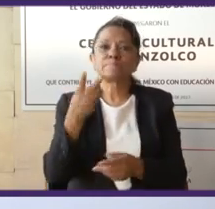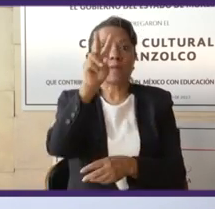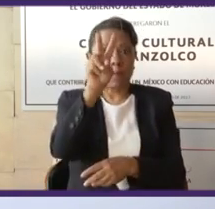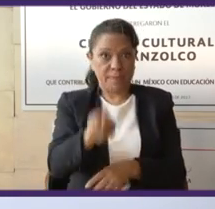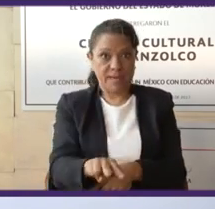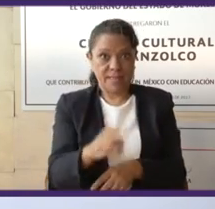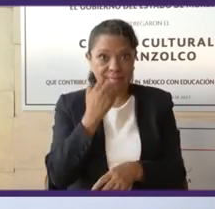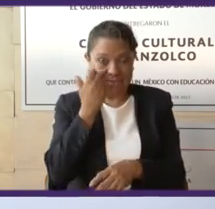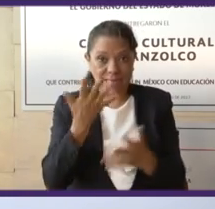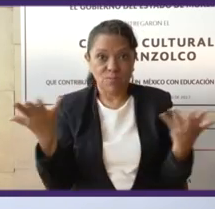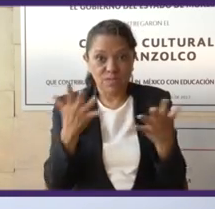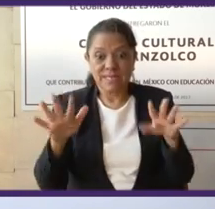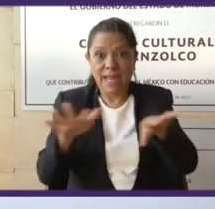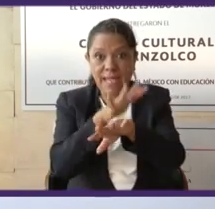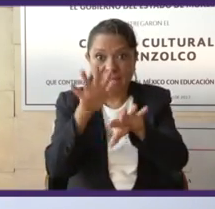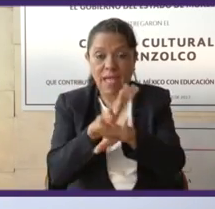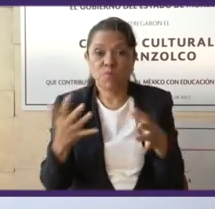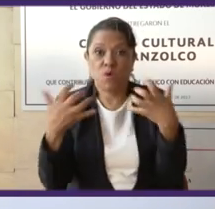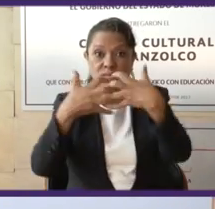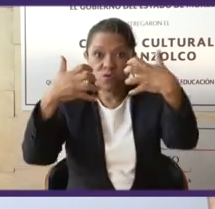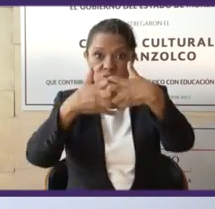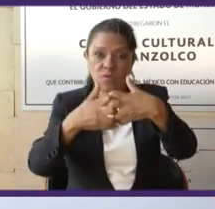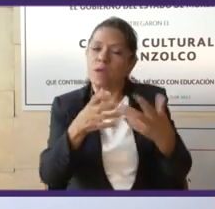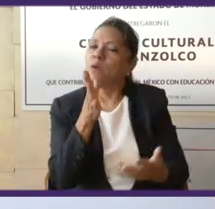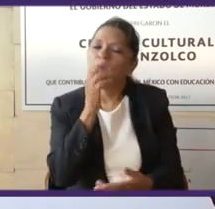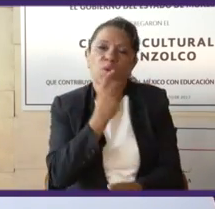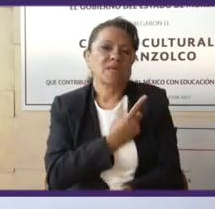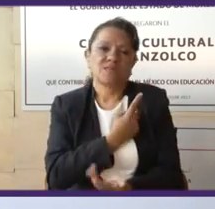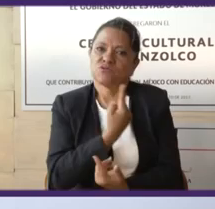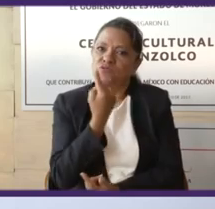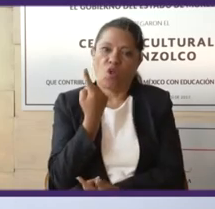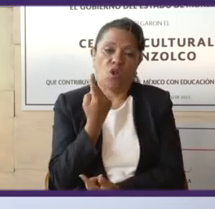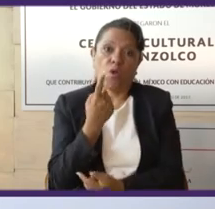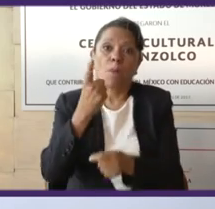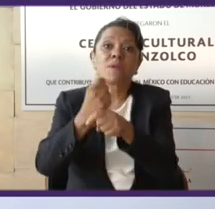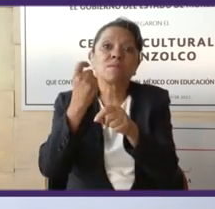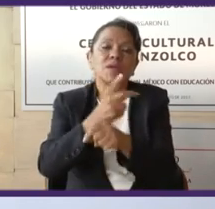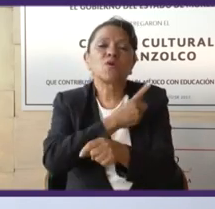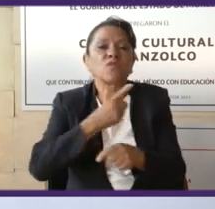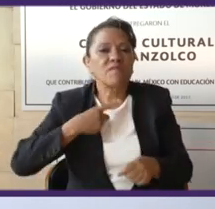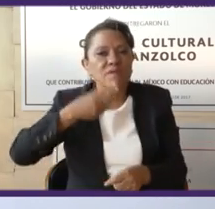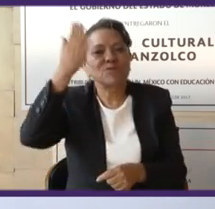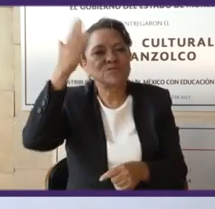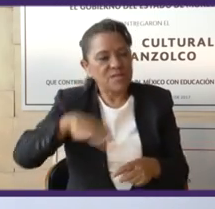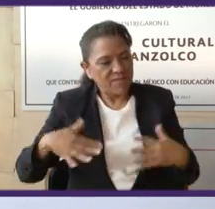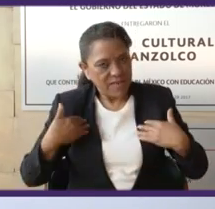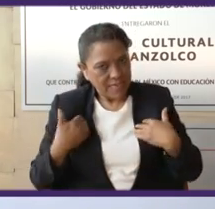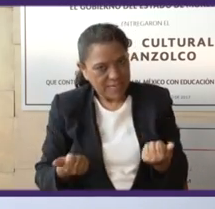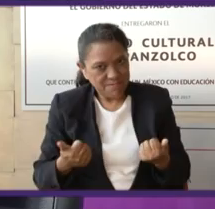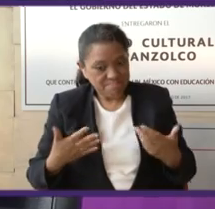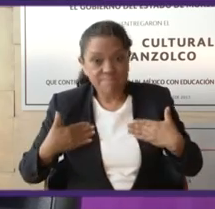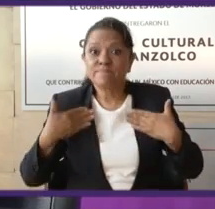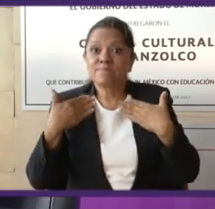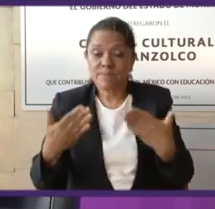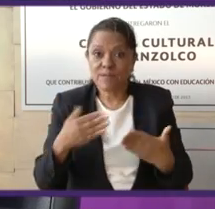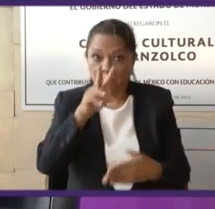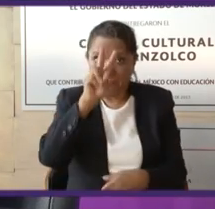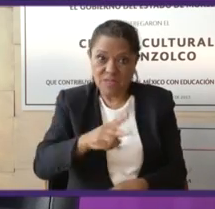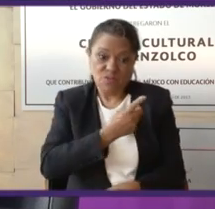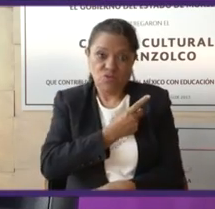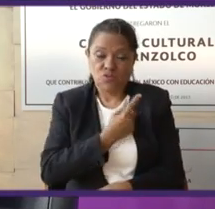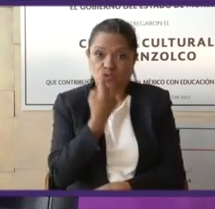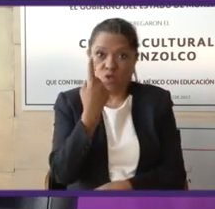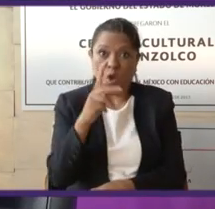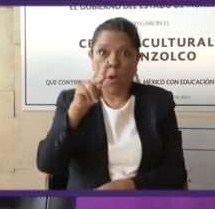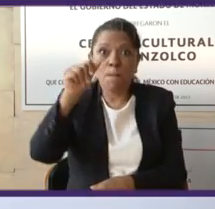un cambio de estructuras, no lo podemos hacer solos. Es el primer reconocimiento y hay que decirlo con humildad y con realismo. El